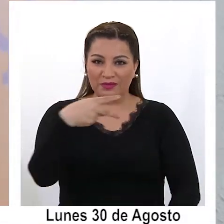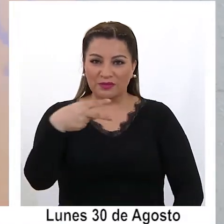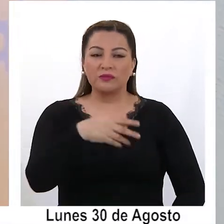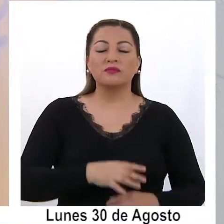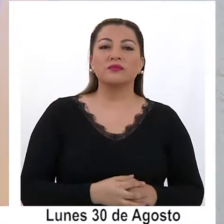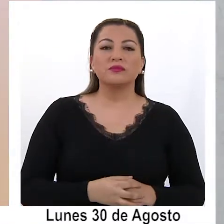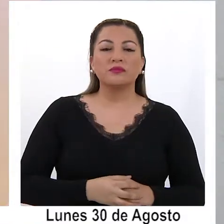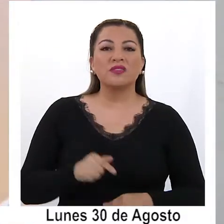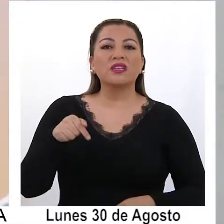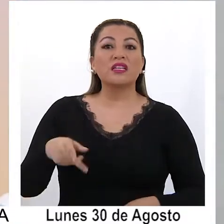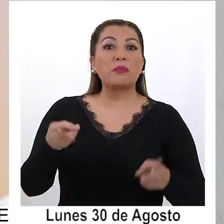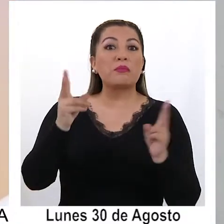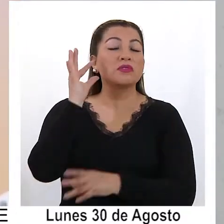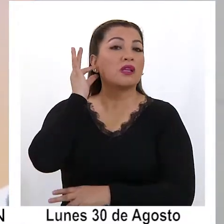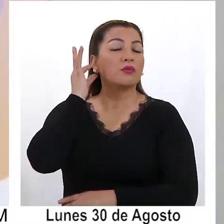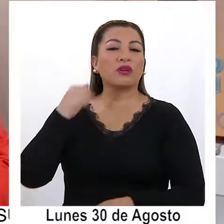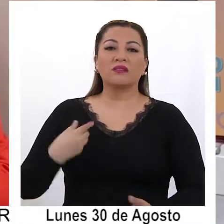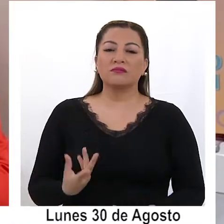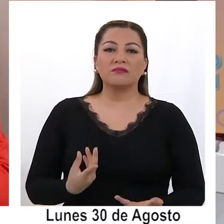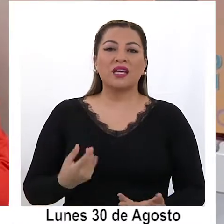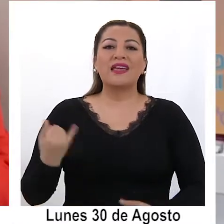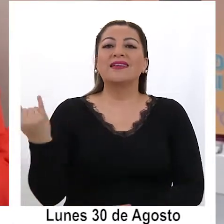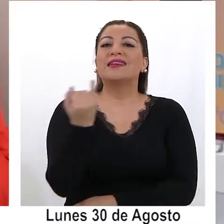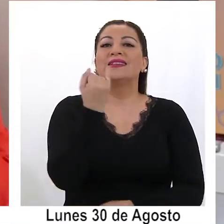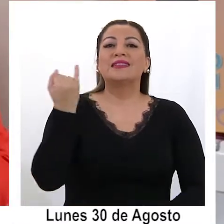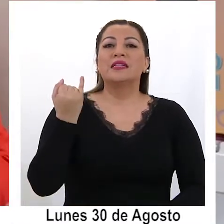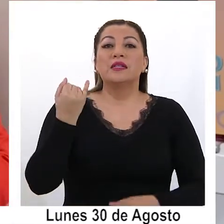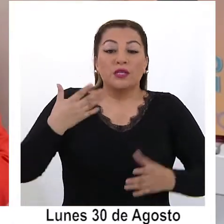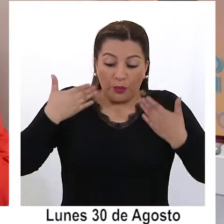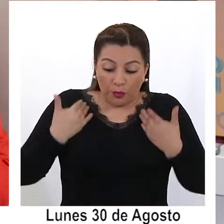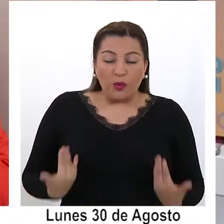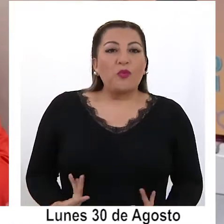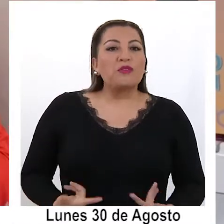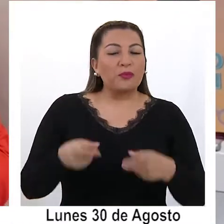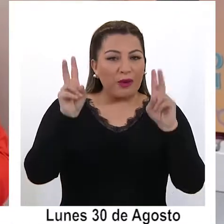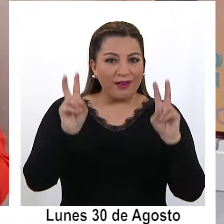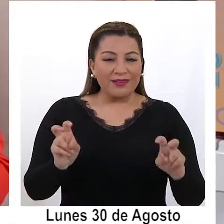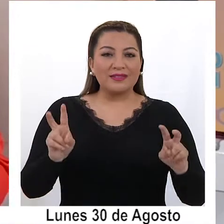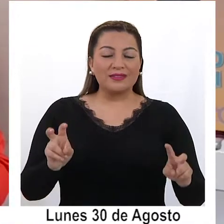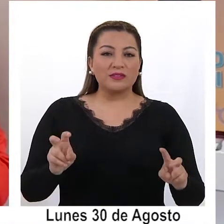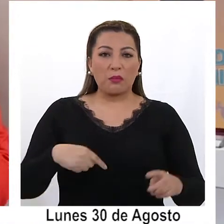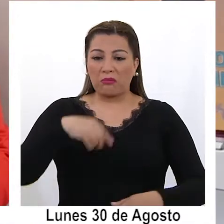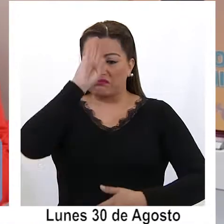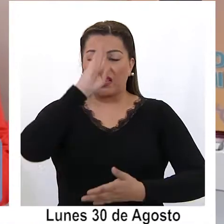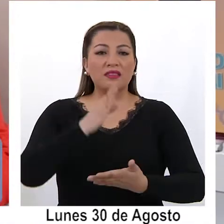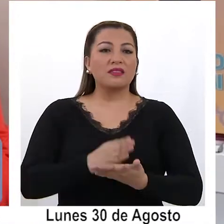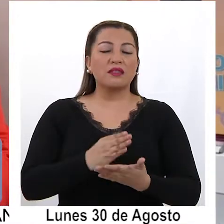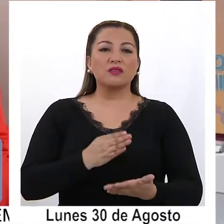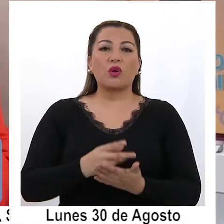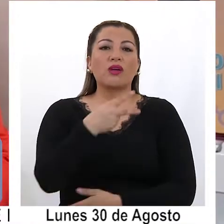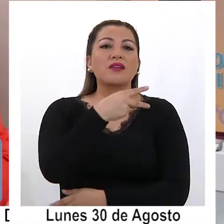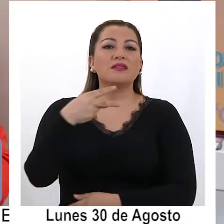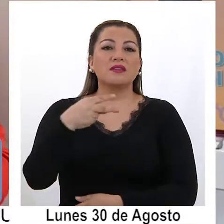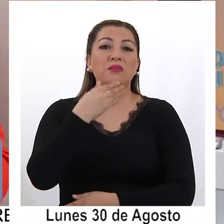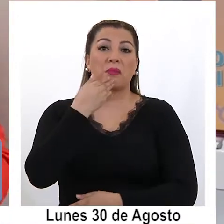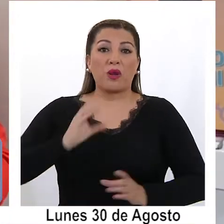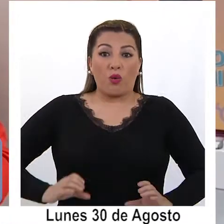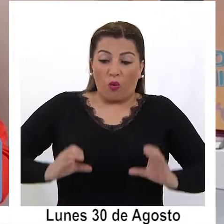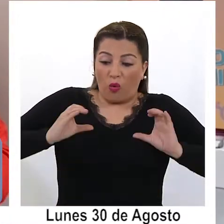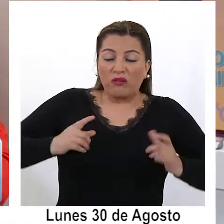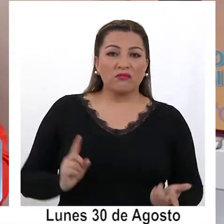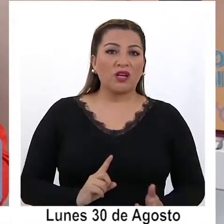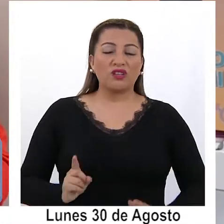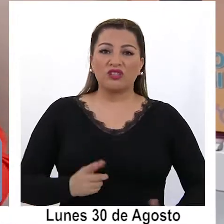independencia en materia sexual. Que permite a las mujeres tener mayor autonomía física respecto a la toma de